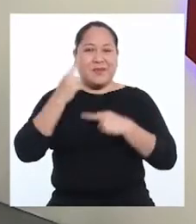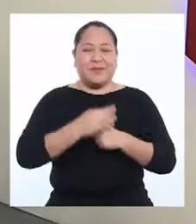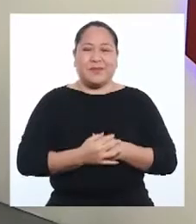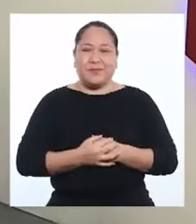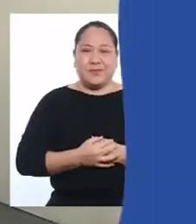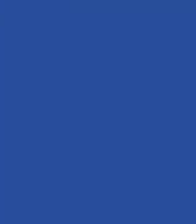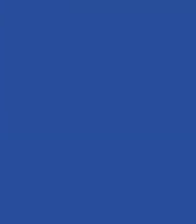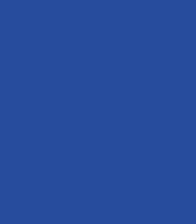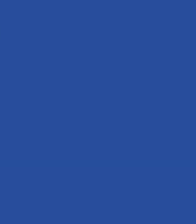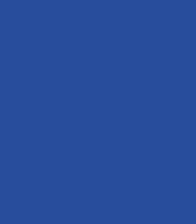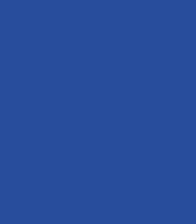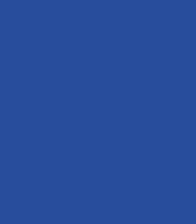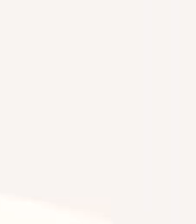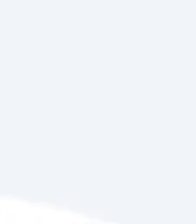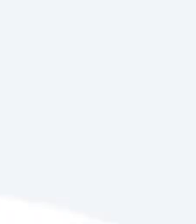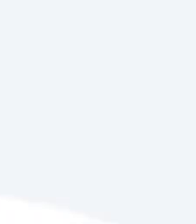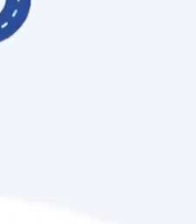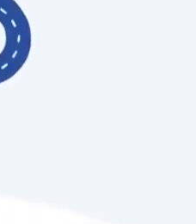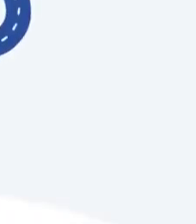regresamos!